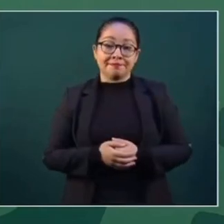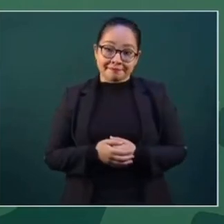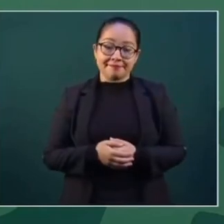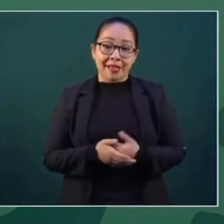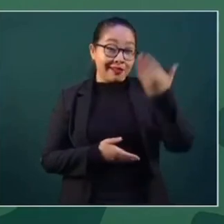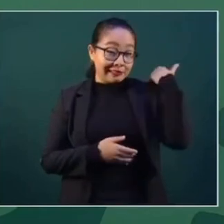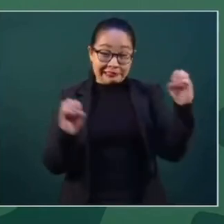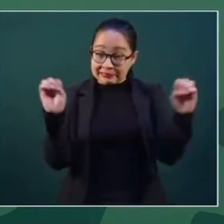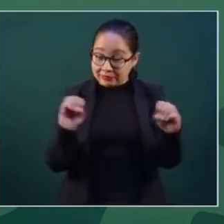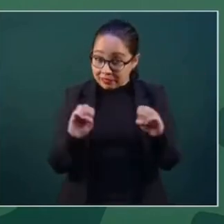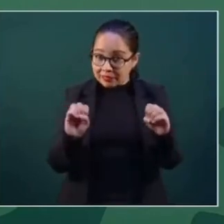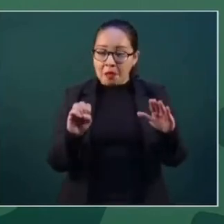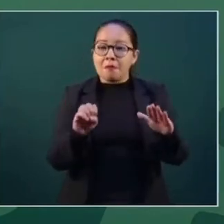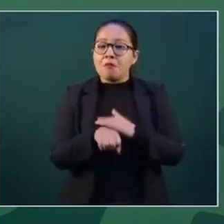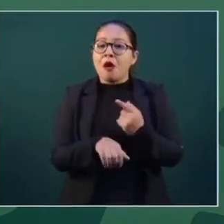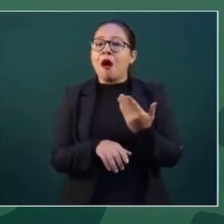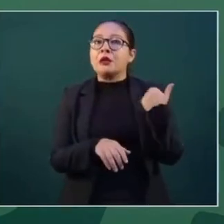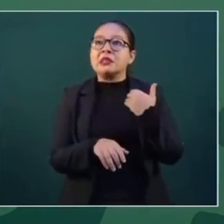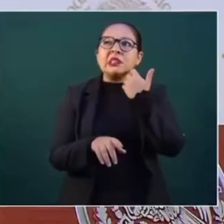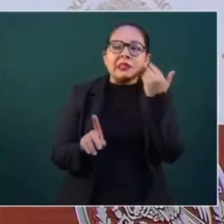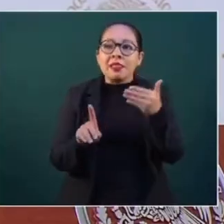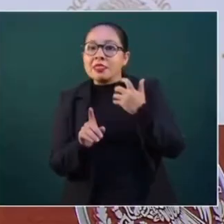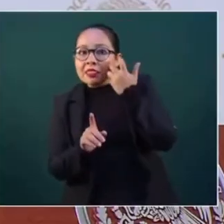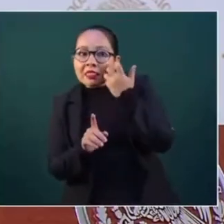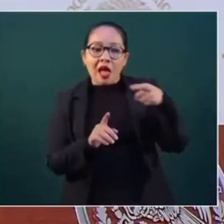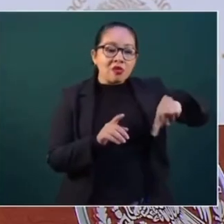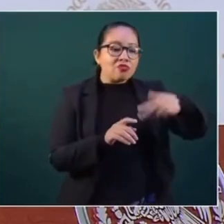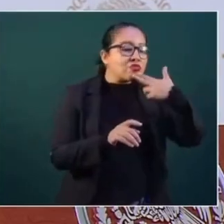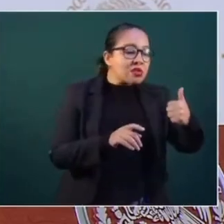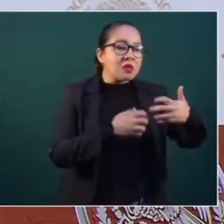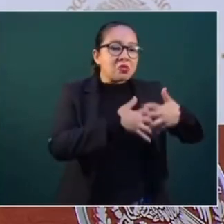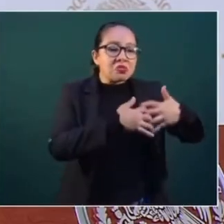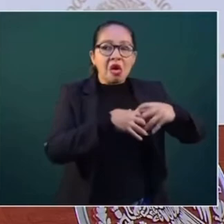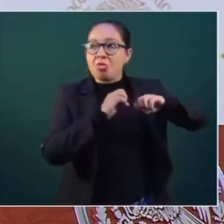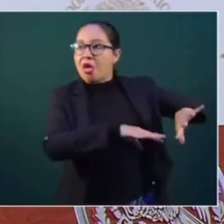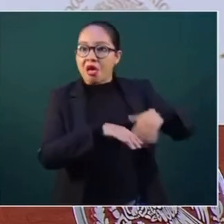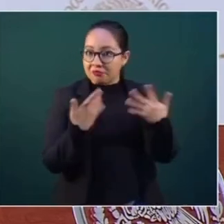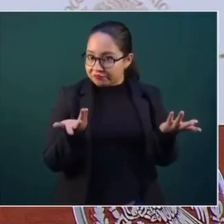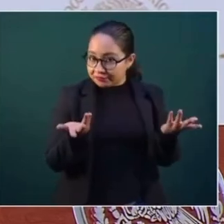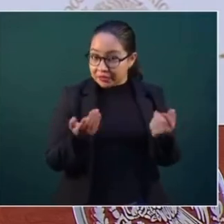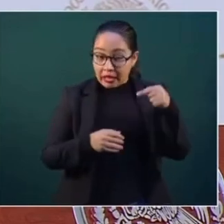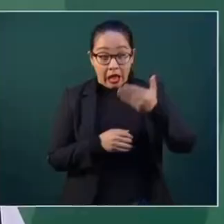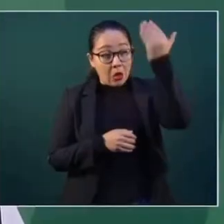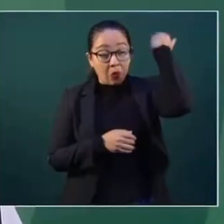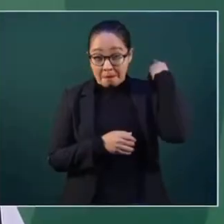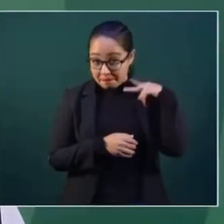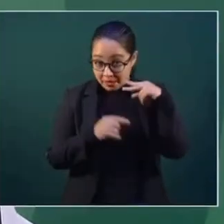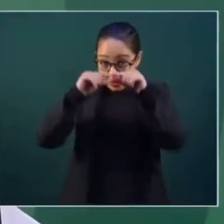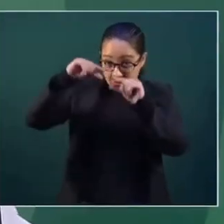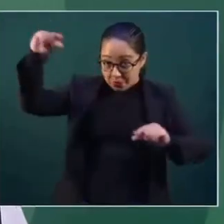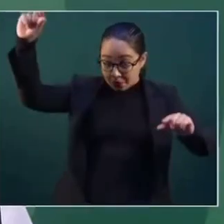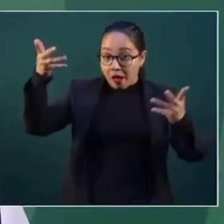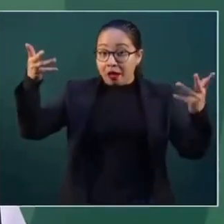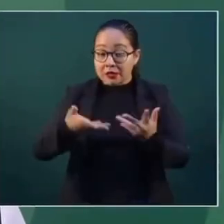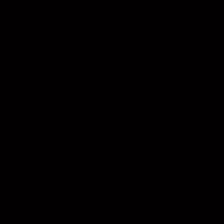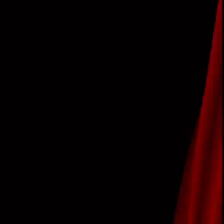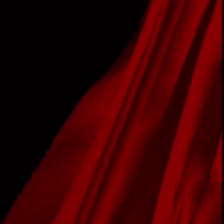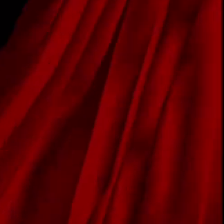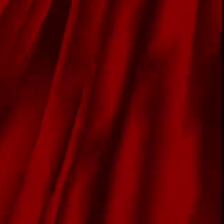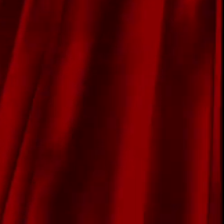porque el propósito era que se arruinaran, que se convirtieran en chatarra. Lo que hicieron aquí, en Veracruz, con la industria petroquímica.